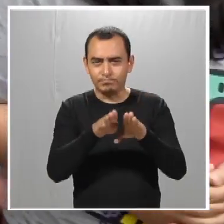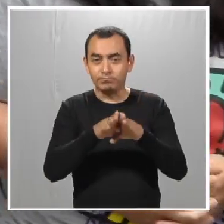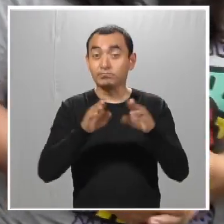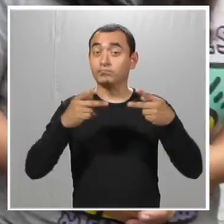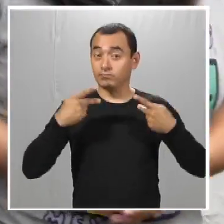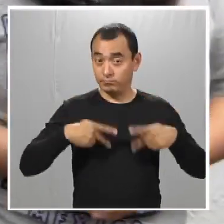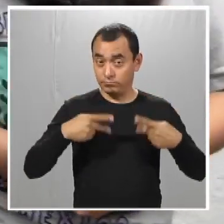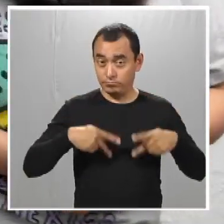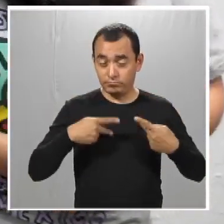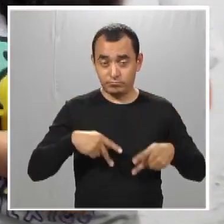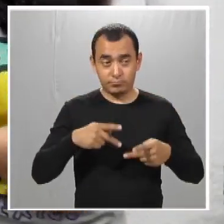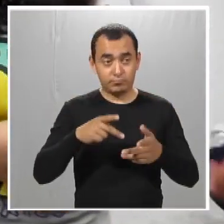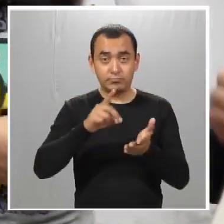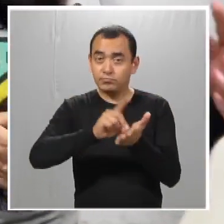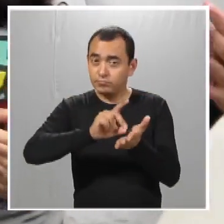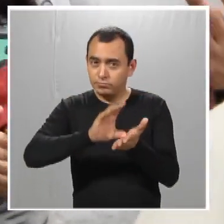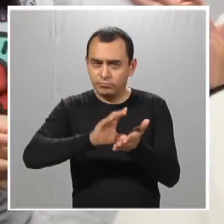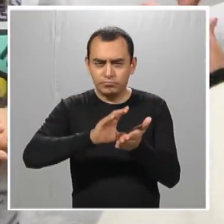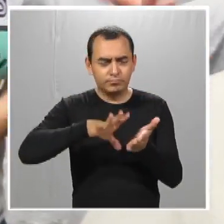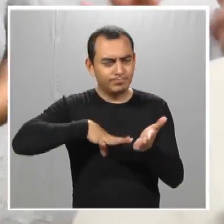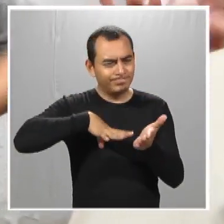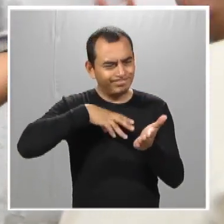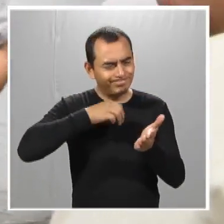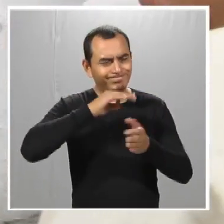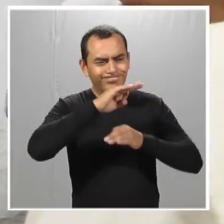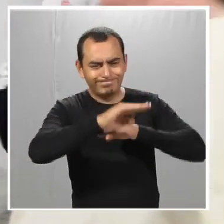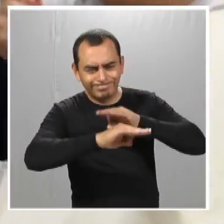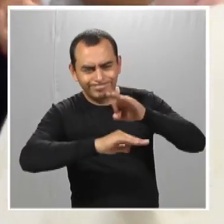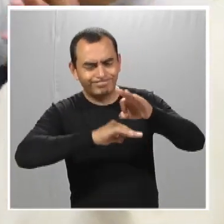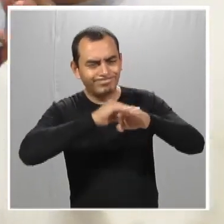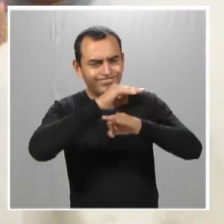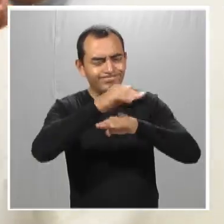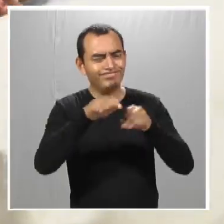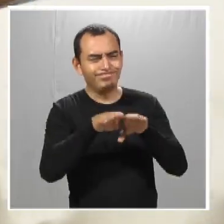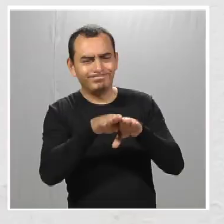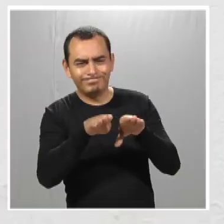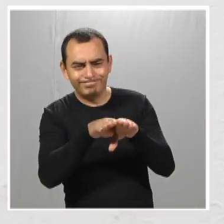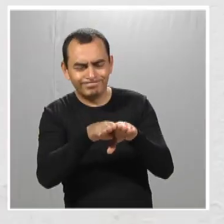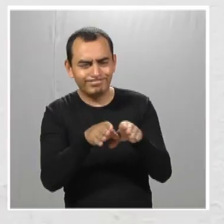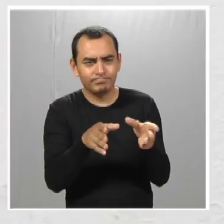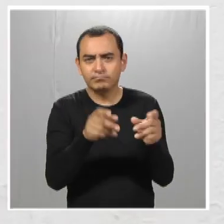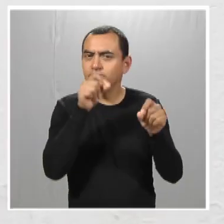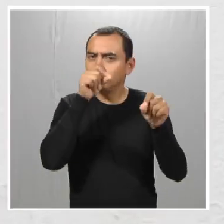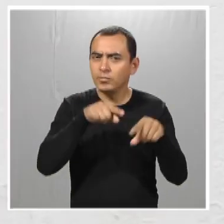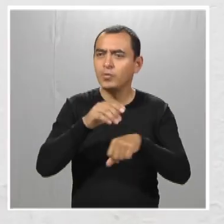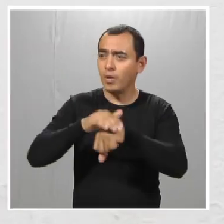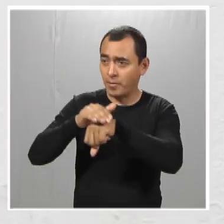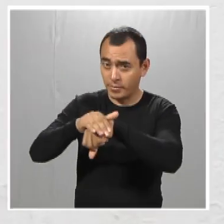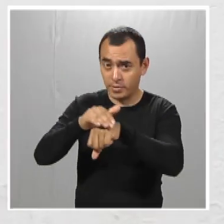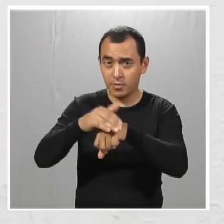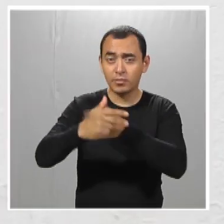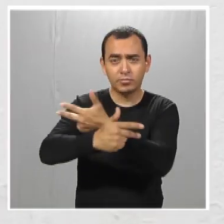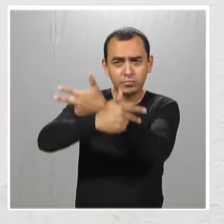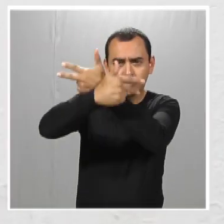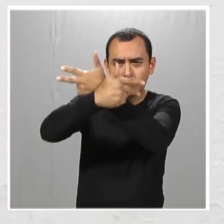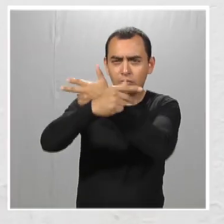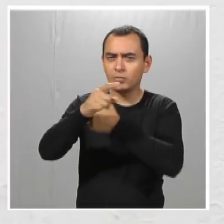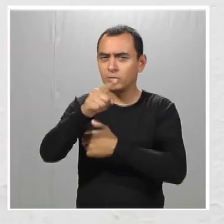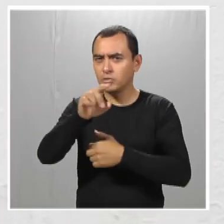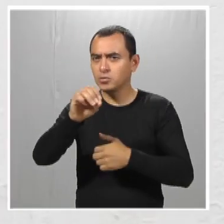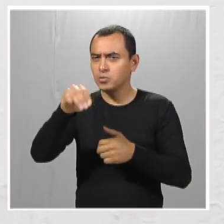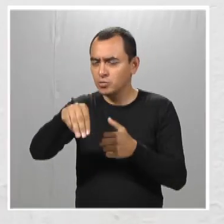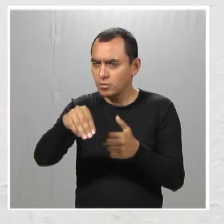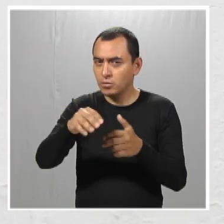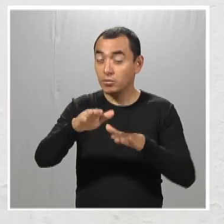personas con discapacidad. Y, bueno, también a mis amigos